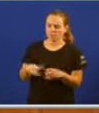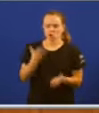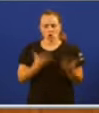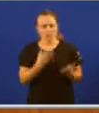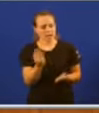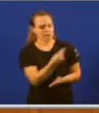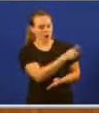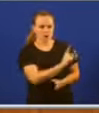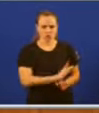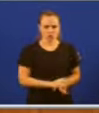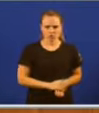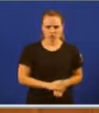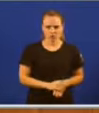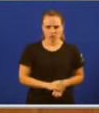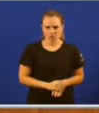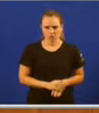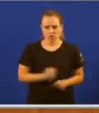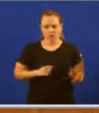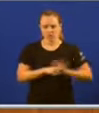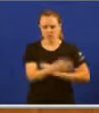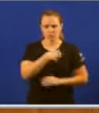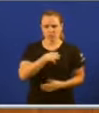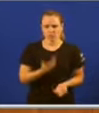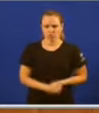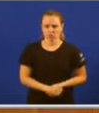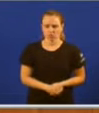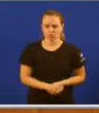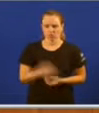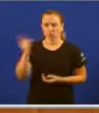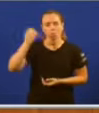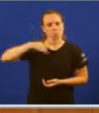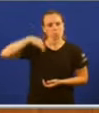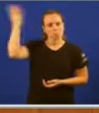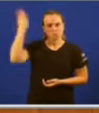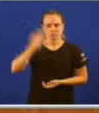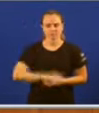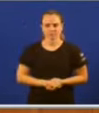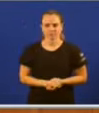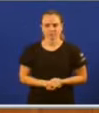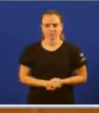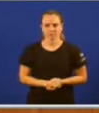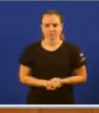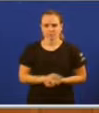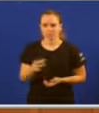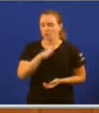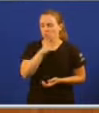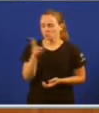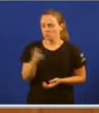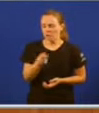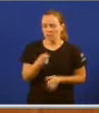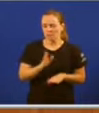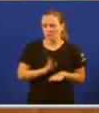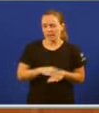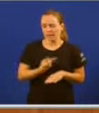e así é imposible que este país avance. E, claro, inventase pois unha realidade porque é funcional para os seus